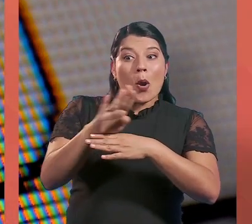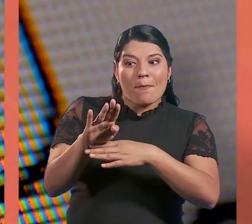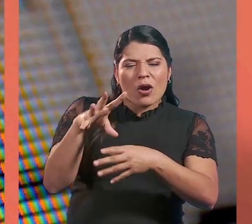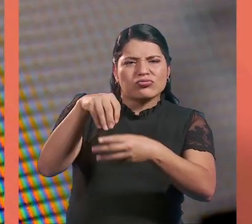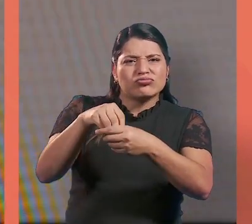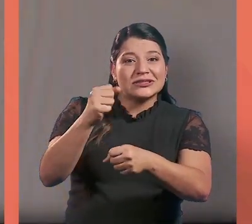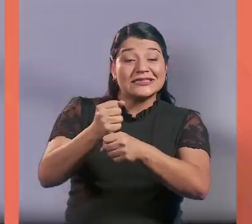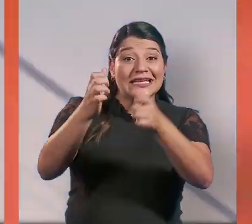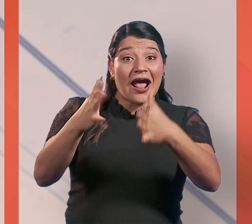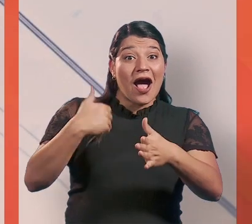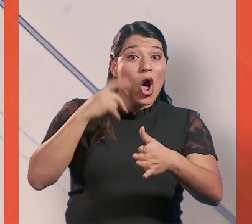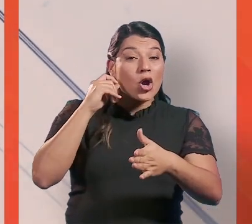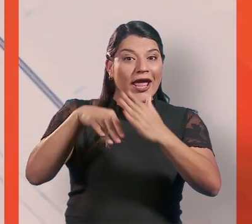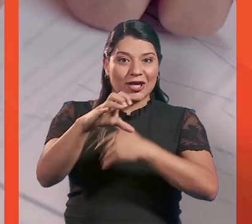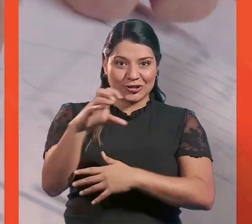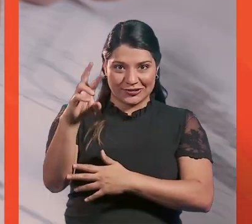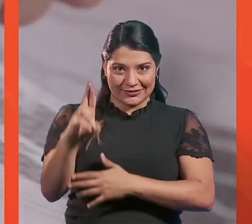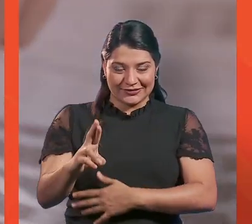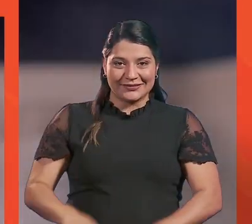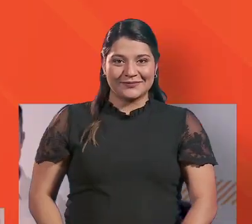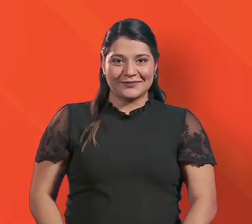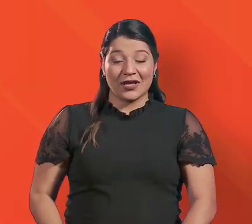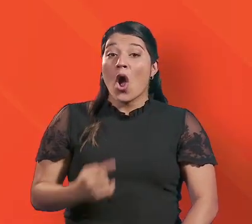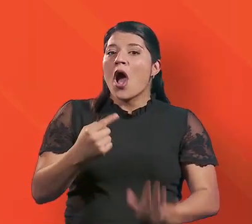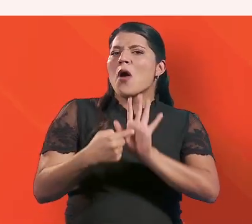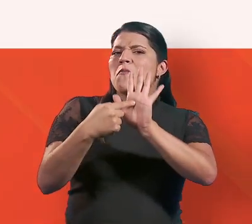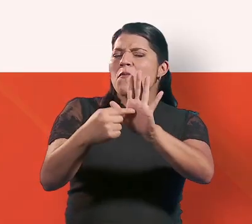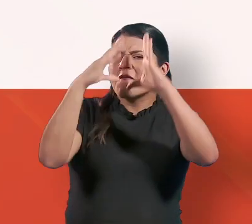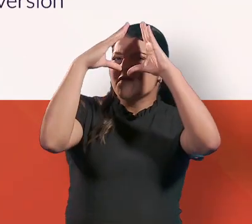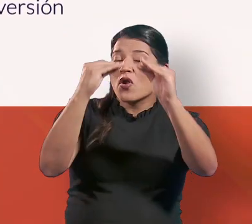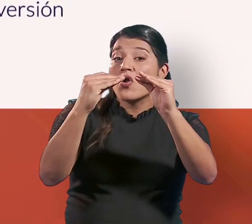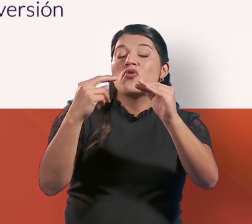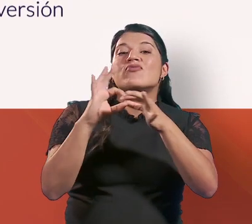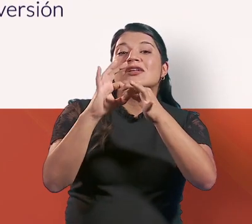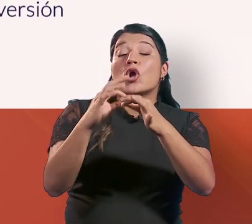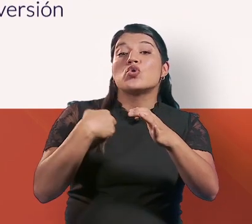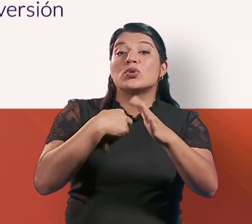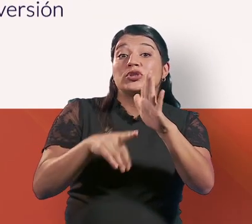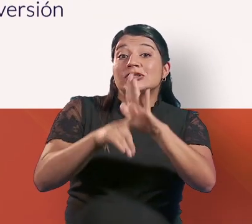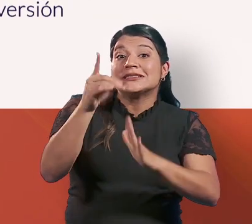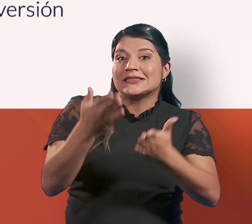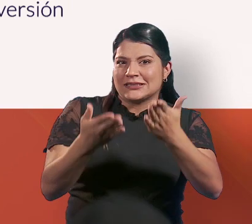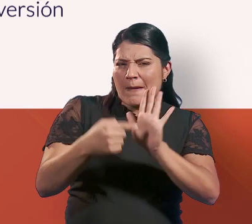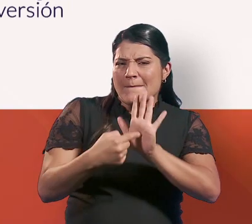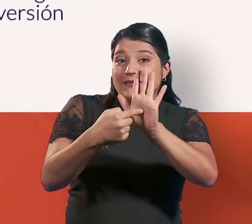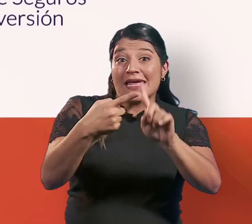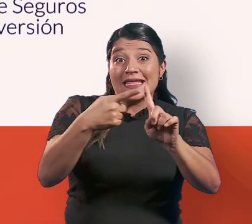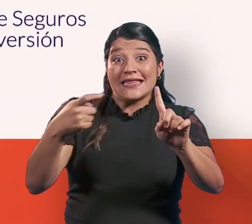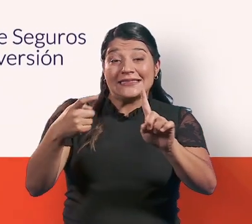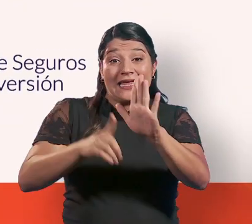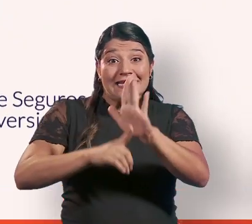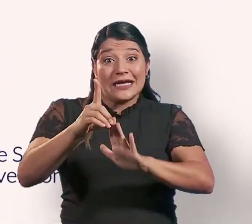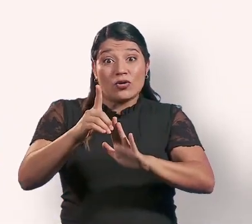por el Banco de los Trabajadores y las Trabajadoras del País. Un reporte de nuestra proyección de sostenibilidad, presentado